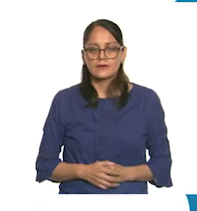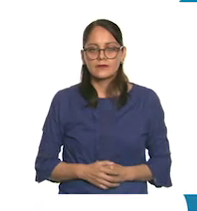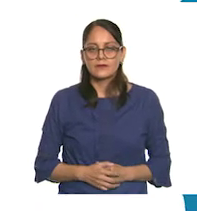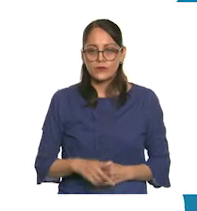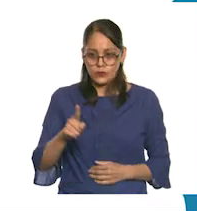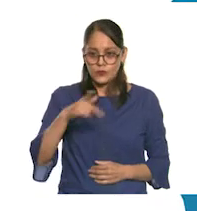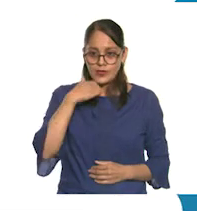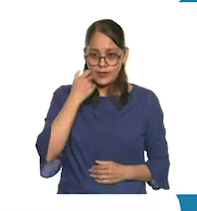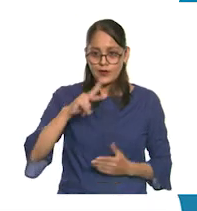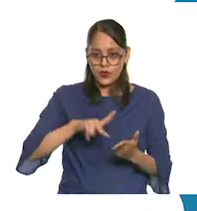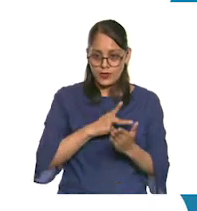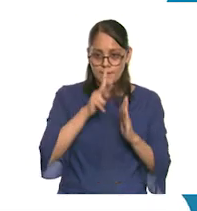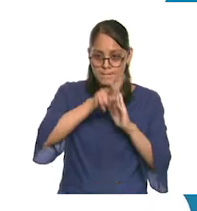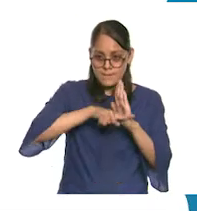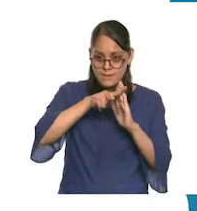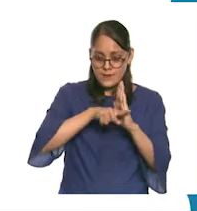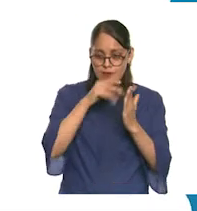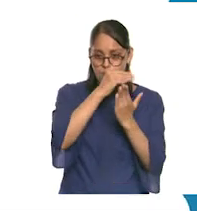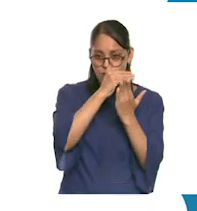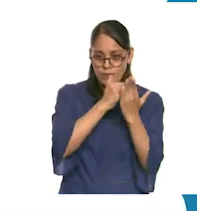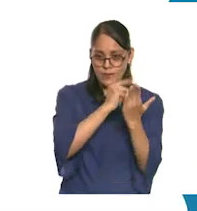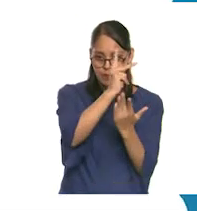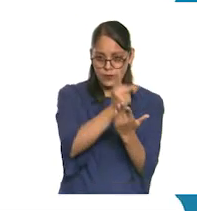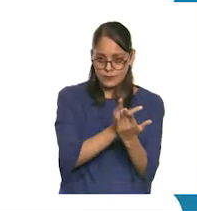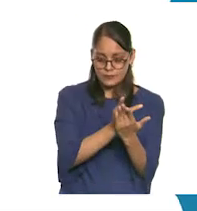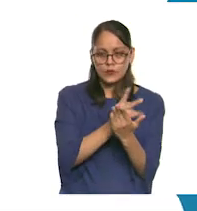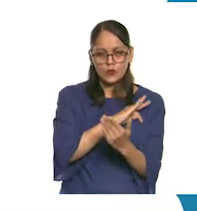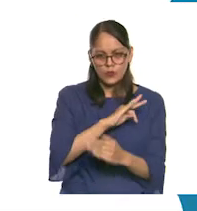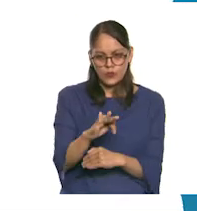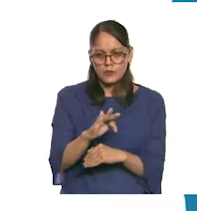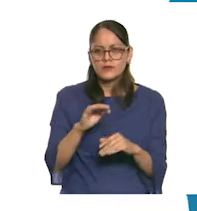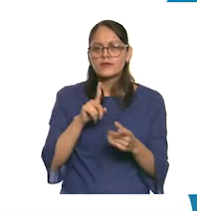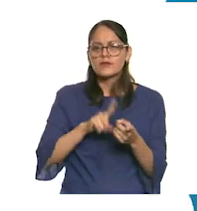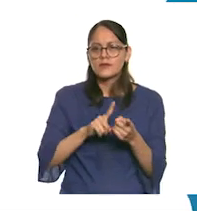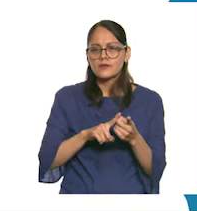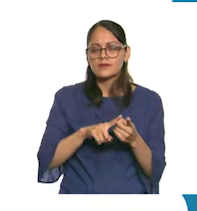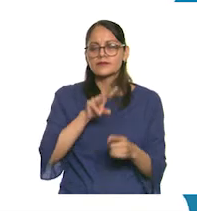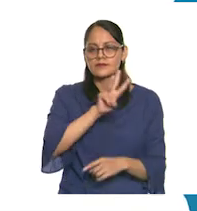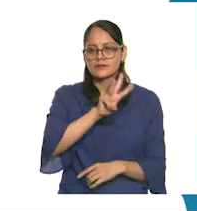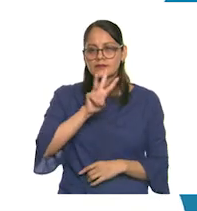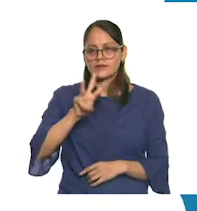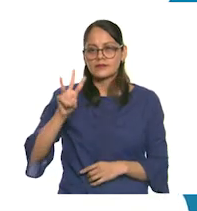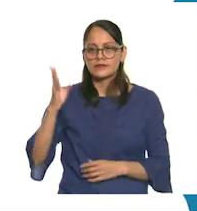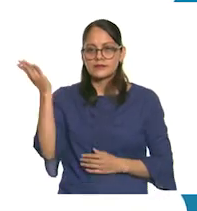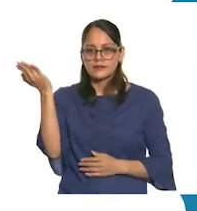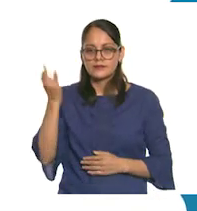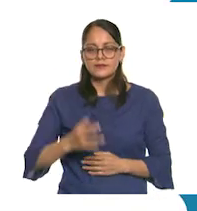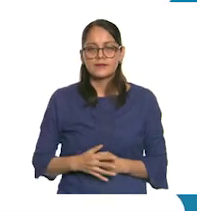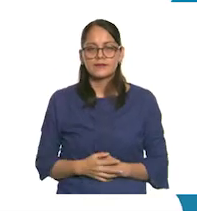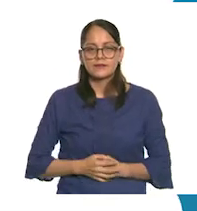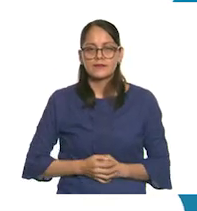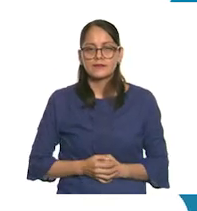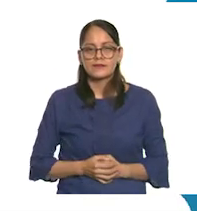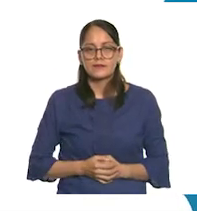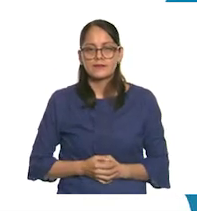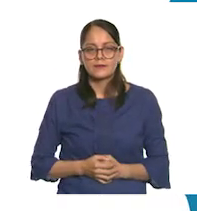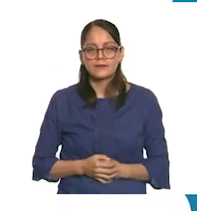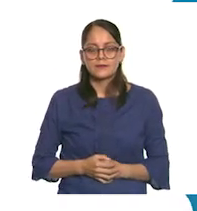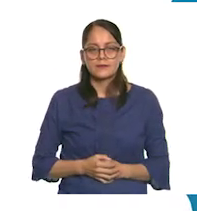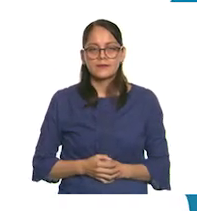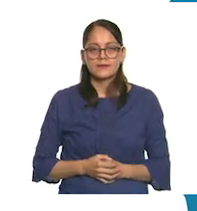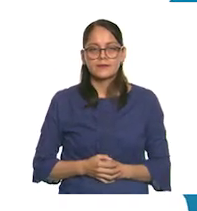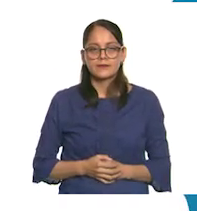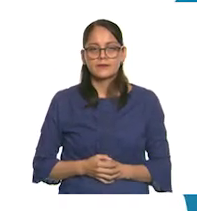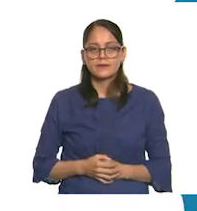Si quieres volver a ver los programas de Aprende en Casa 3, los puedes encontrar en la siguiente liga. Aprende en